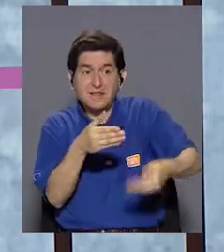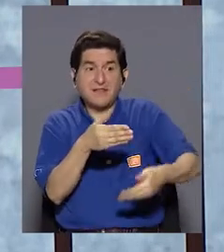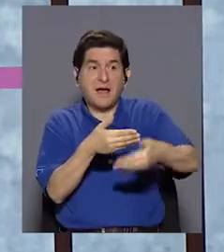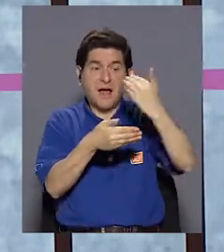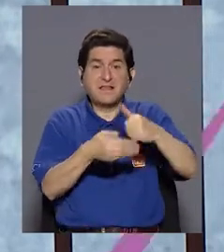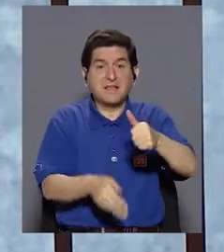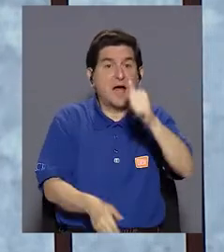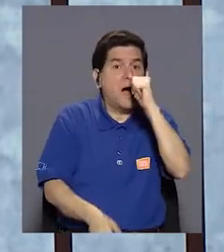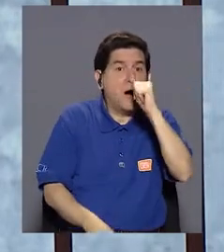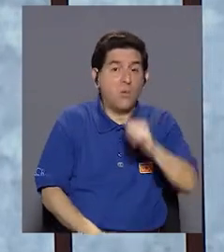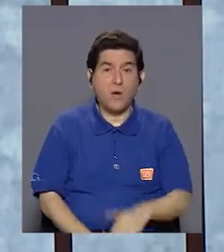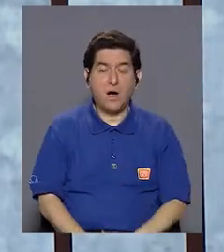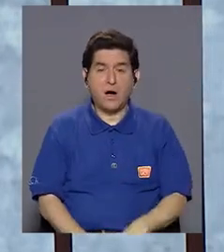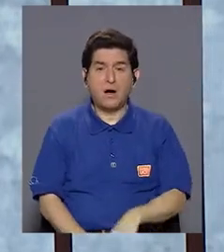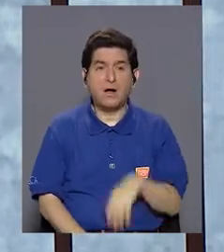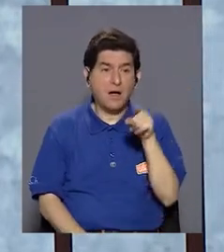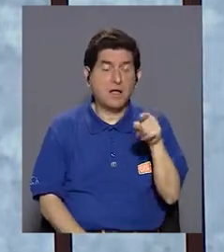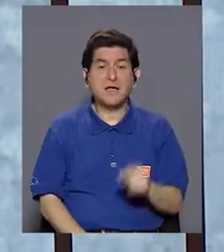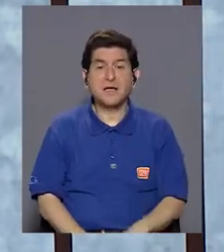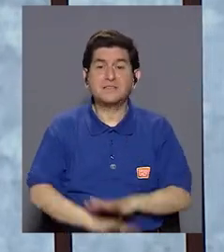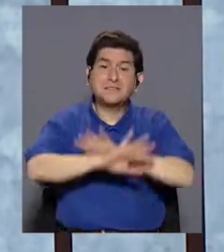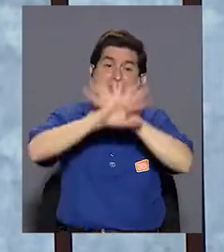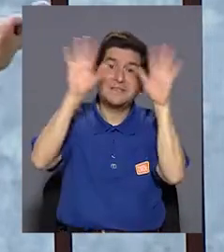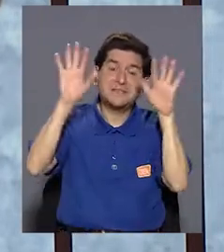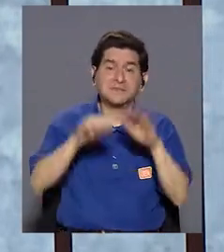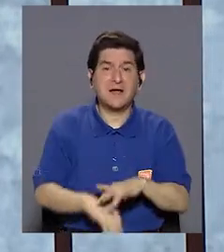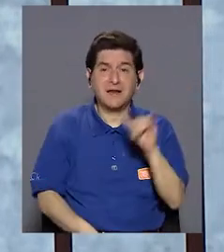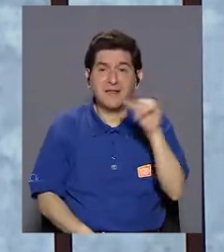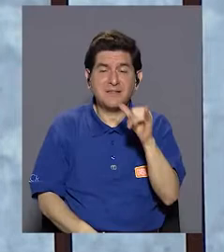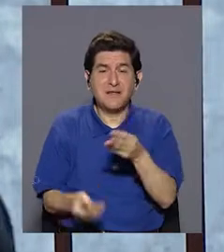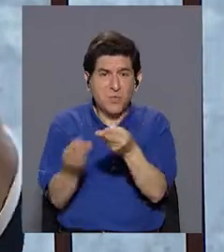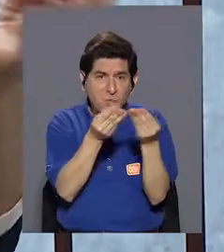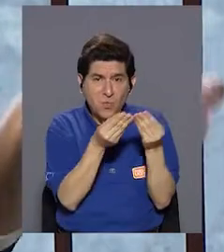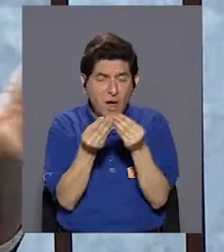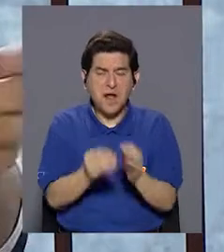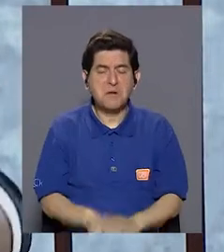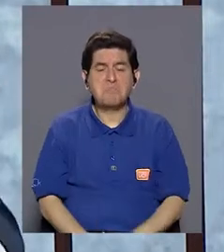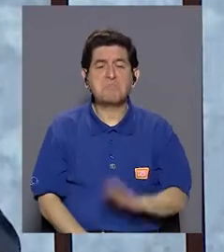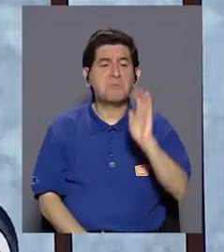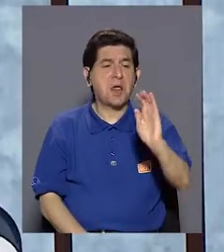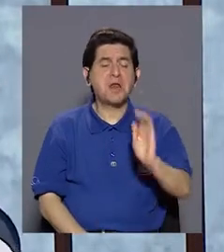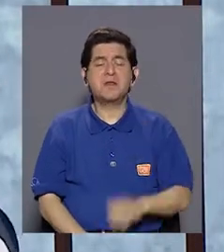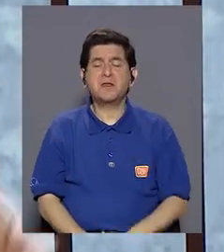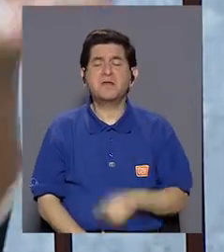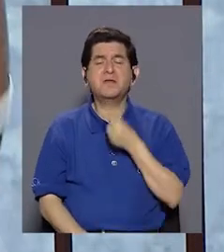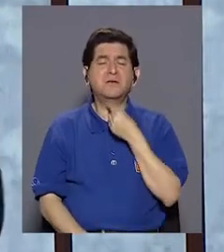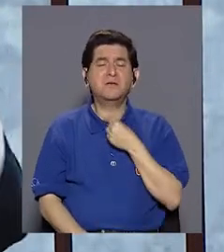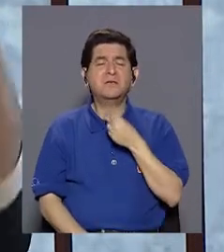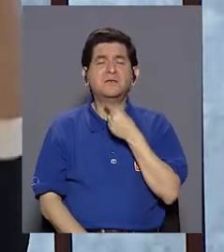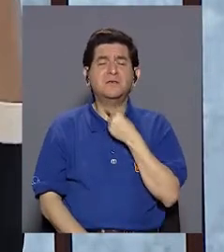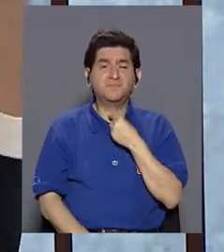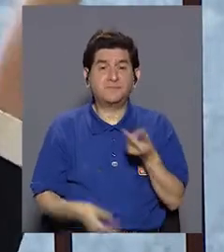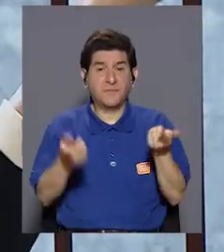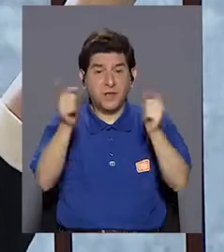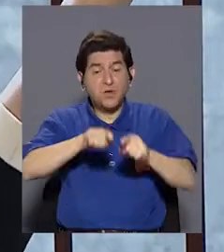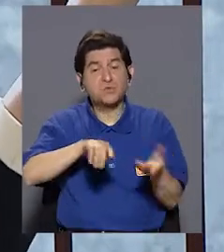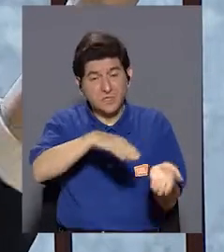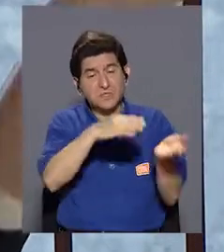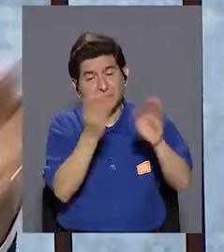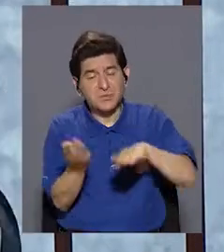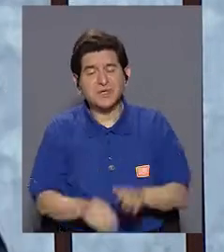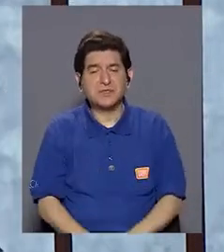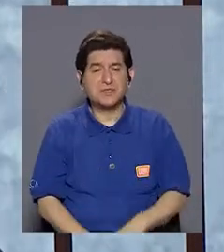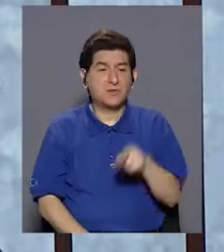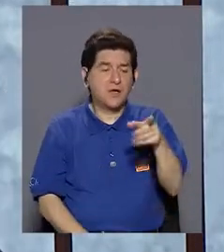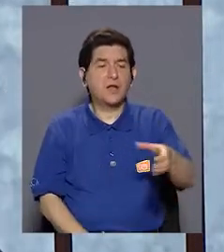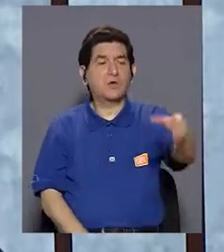que tenía agua, y para peores esos productos son transparentes, como el agua. Entonces, el niño viene, está con sed, que lo que ha pasado, en los que han muerto,